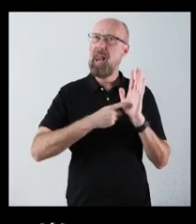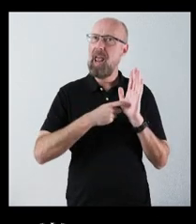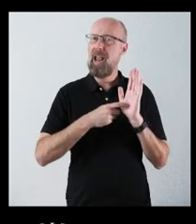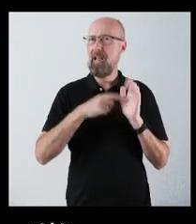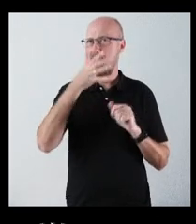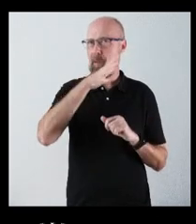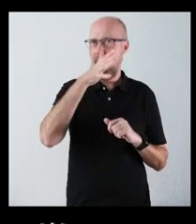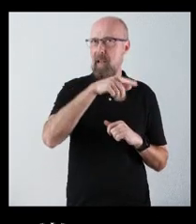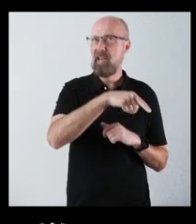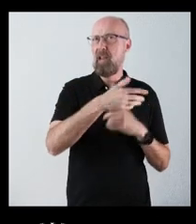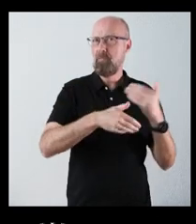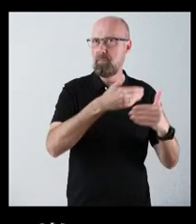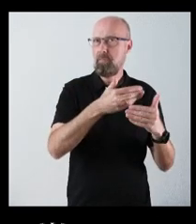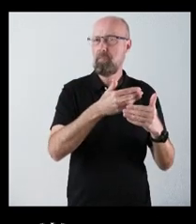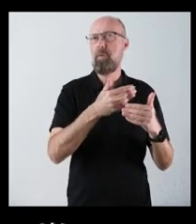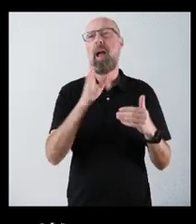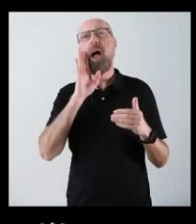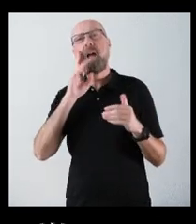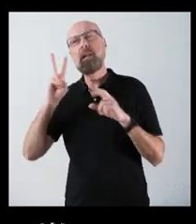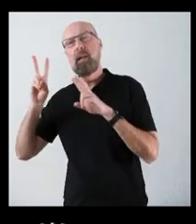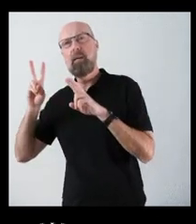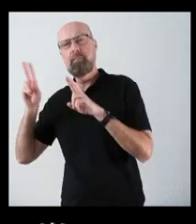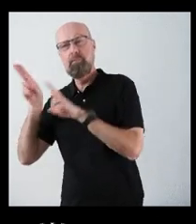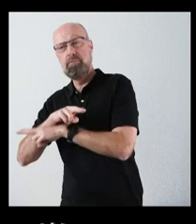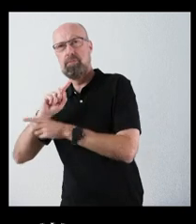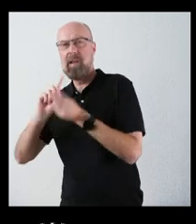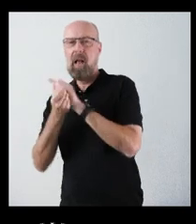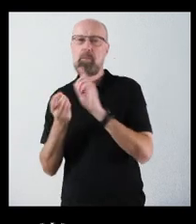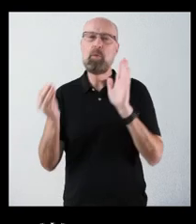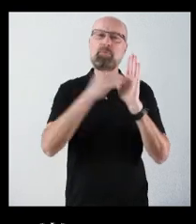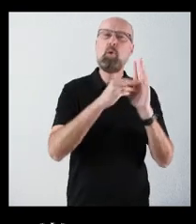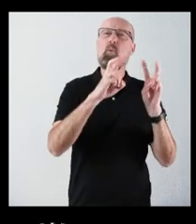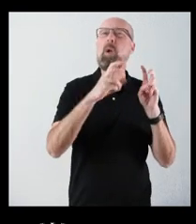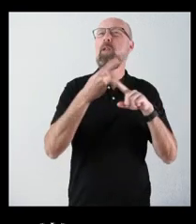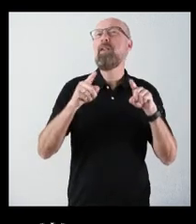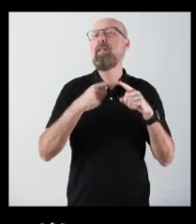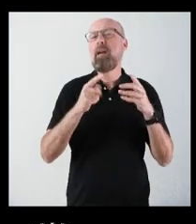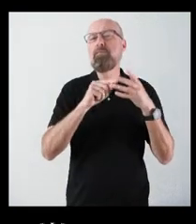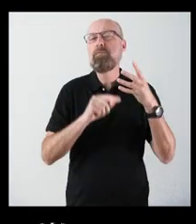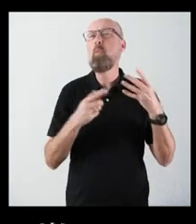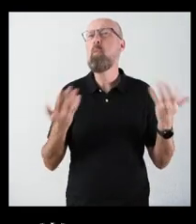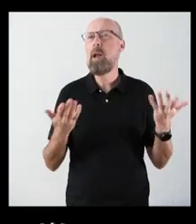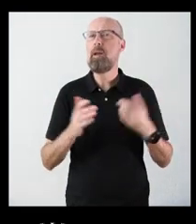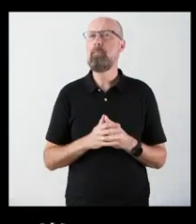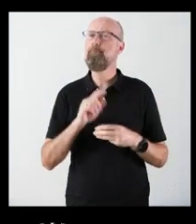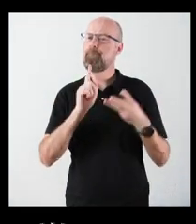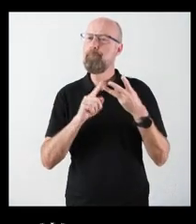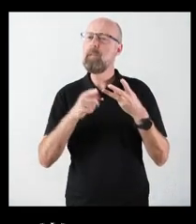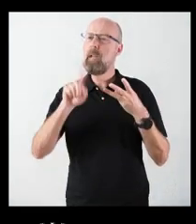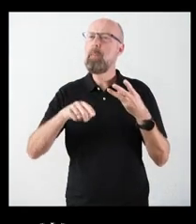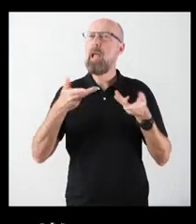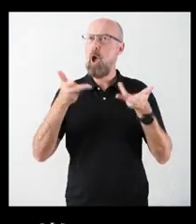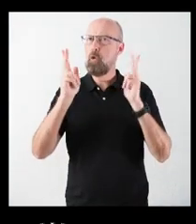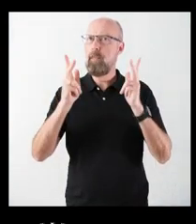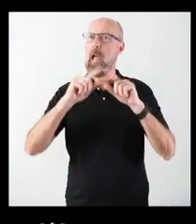estaba en vigor, pero que ahora ya no va a estar. No sé qué diferencias hay. Y luego, ¿autorizan el convenio de colaboración